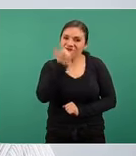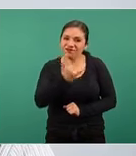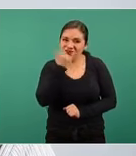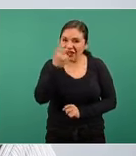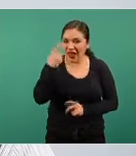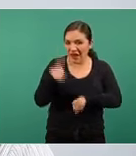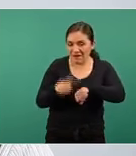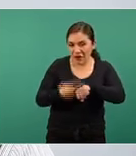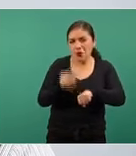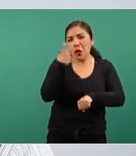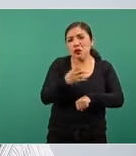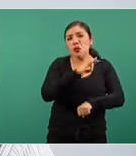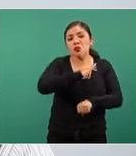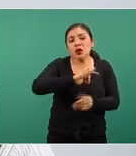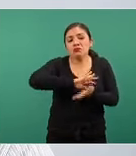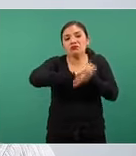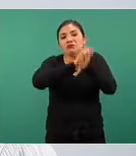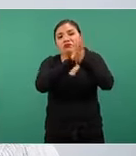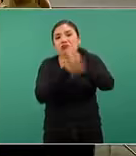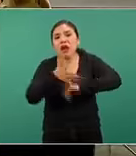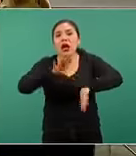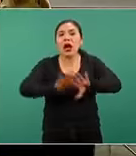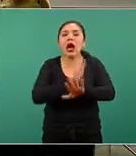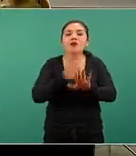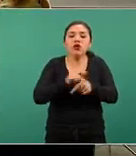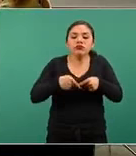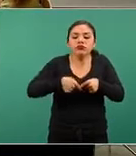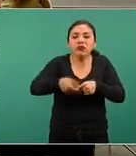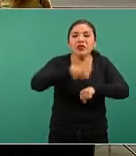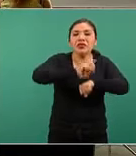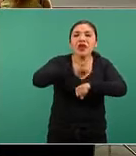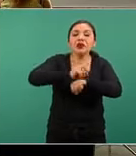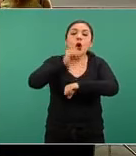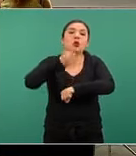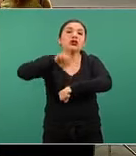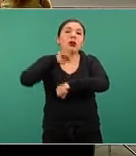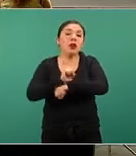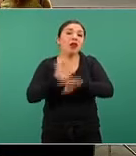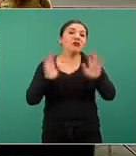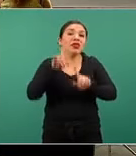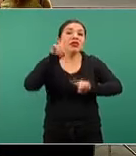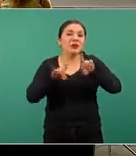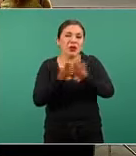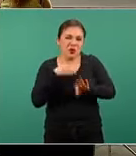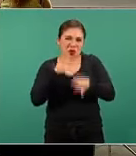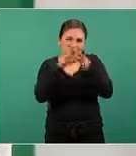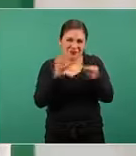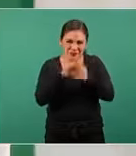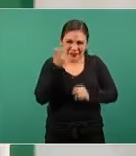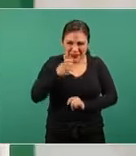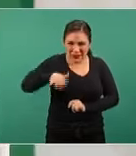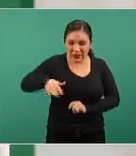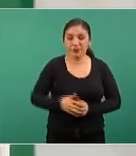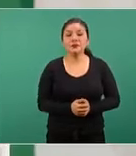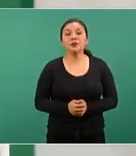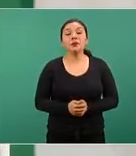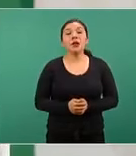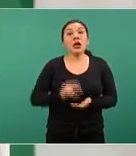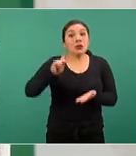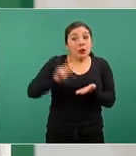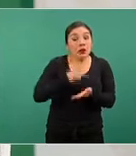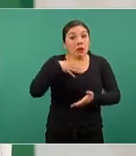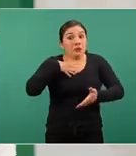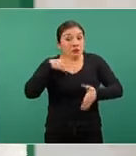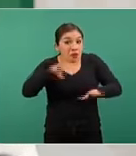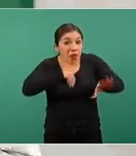cambiar en siguientes días, en siguientes semanas, dependiendo de todo lo que acabamos de comentar. ¿Las reinfecciones son posibles?